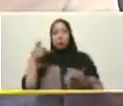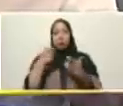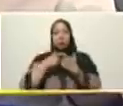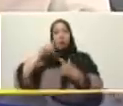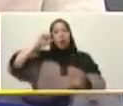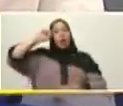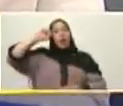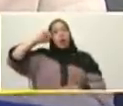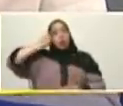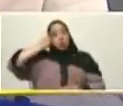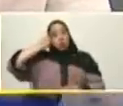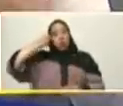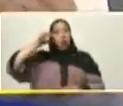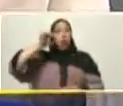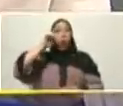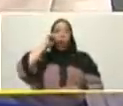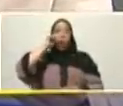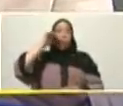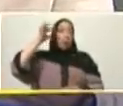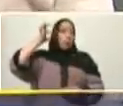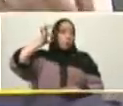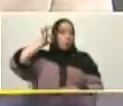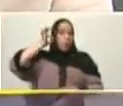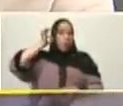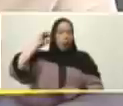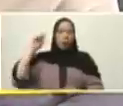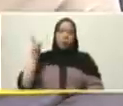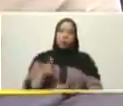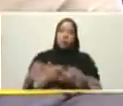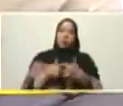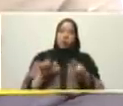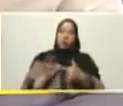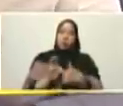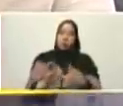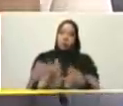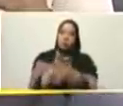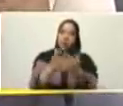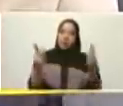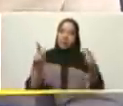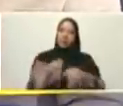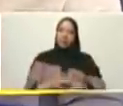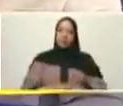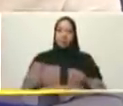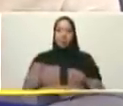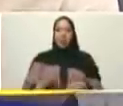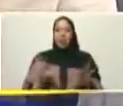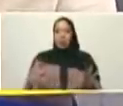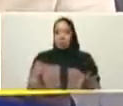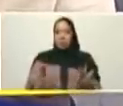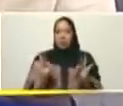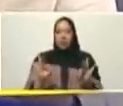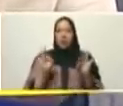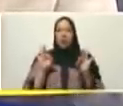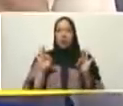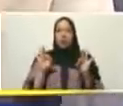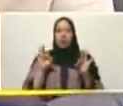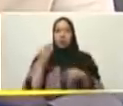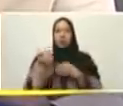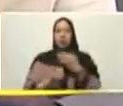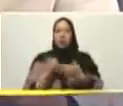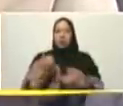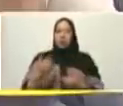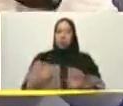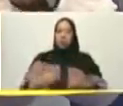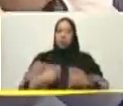nuestros mártires a mujeres y hombres que entregaron su vida por la causa independentista y de manera especial destacar el